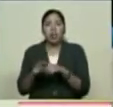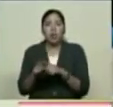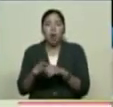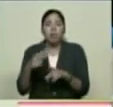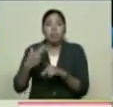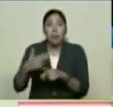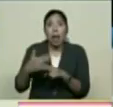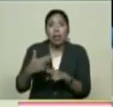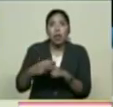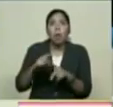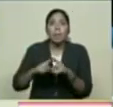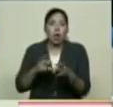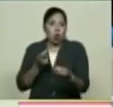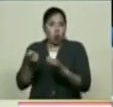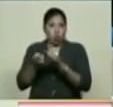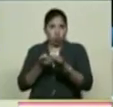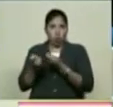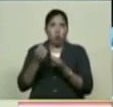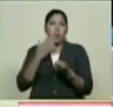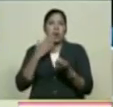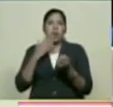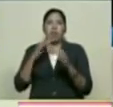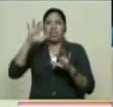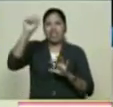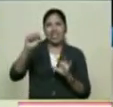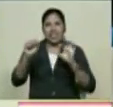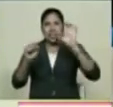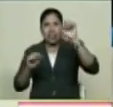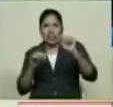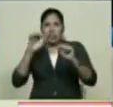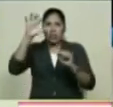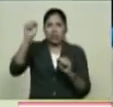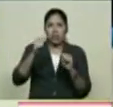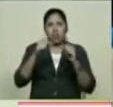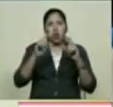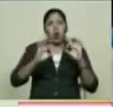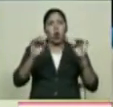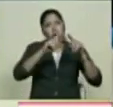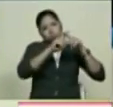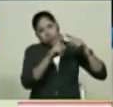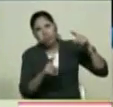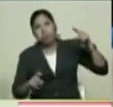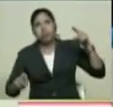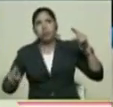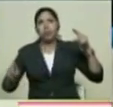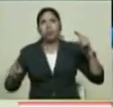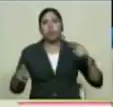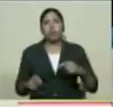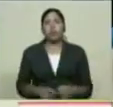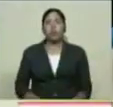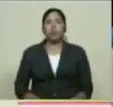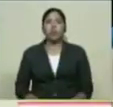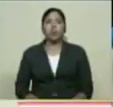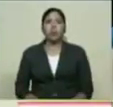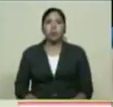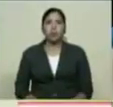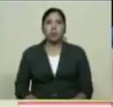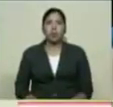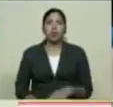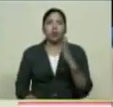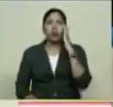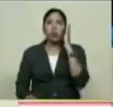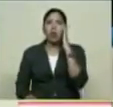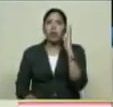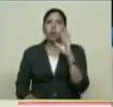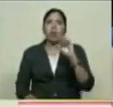Importante Y bueno Allí está la Vuelta En sus 24 años El próximo año Sabemos que Venezolana en televisión Que te ves